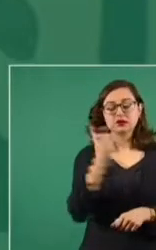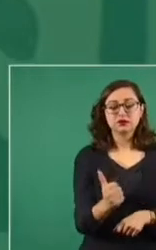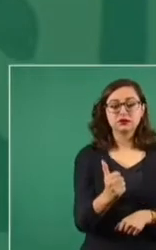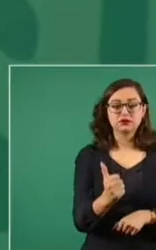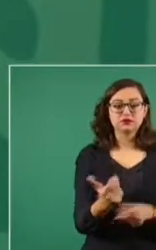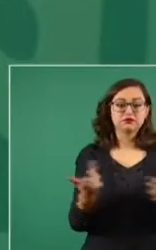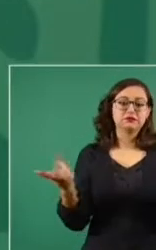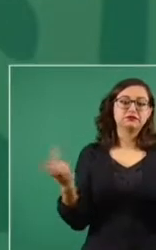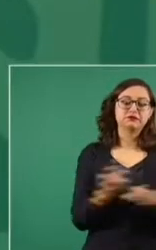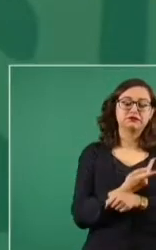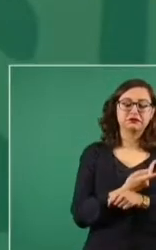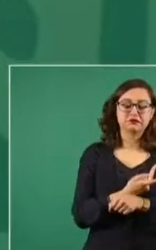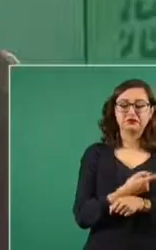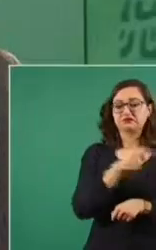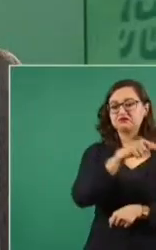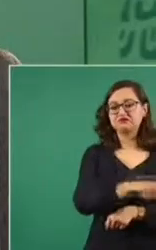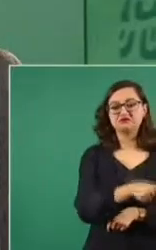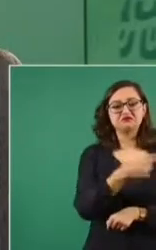a perder.